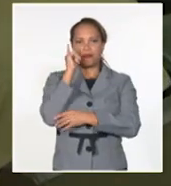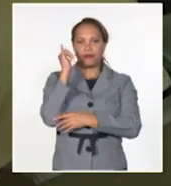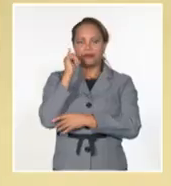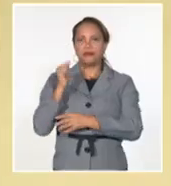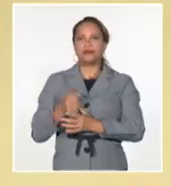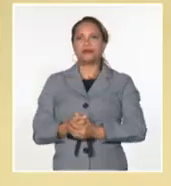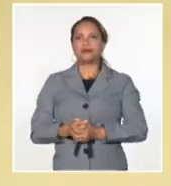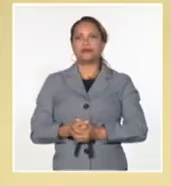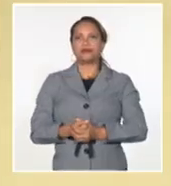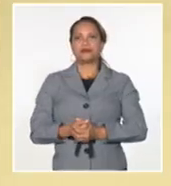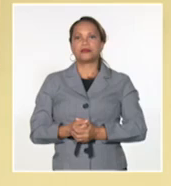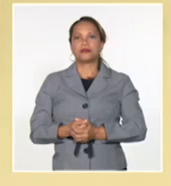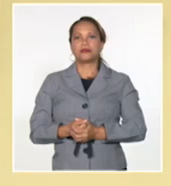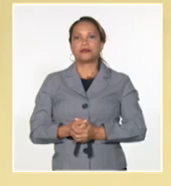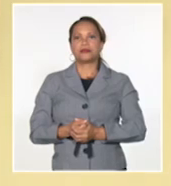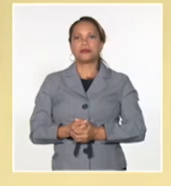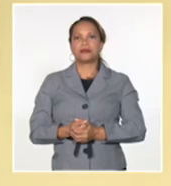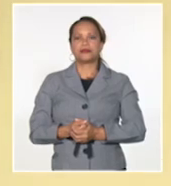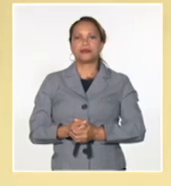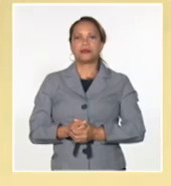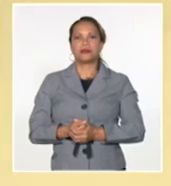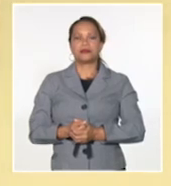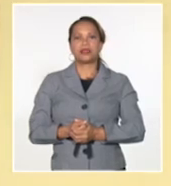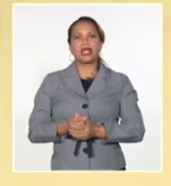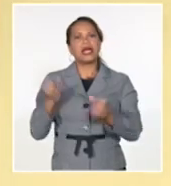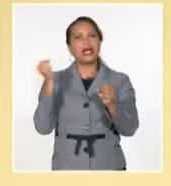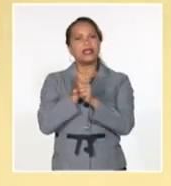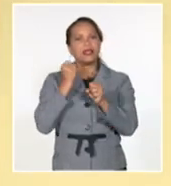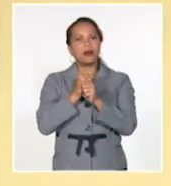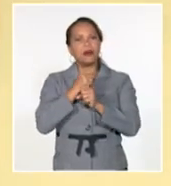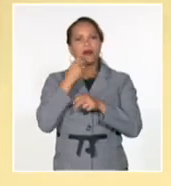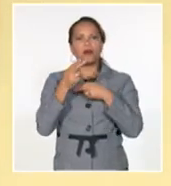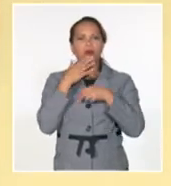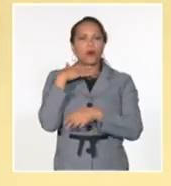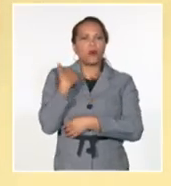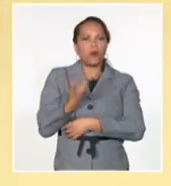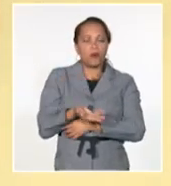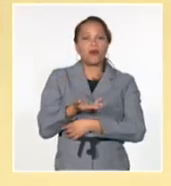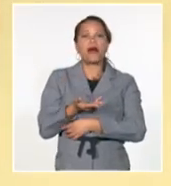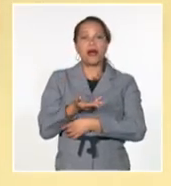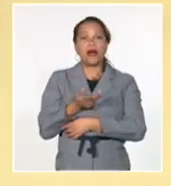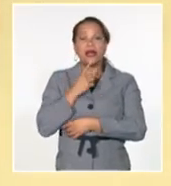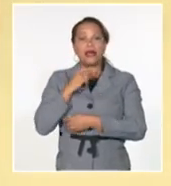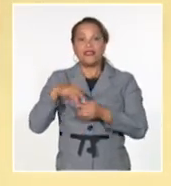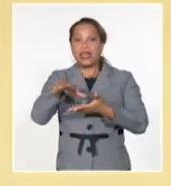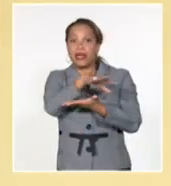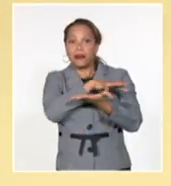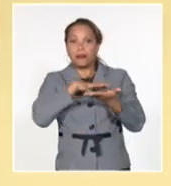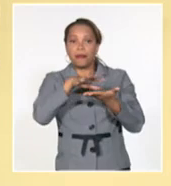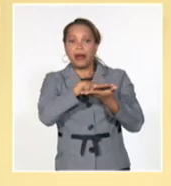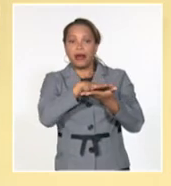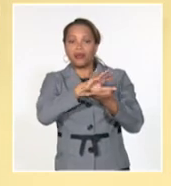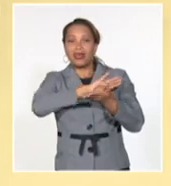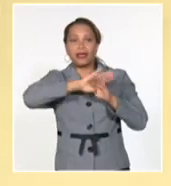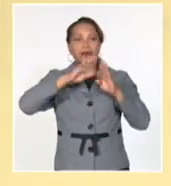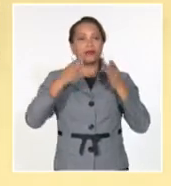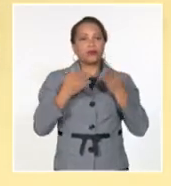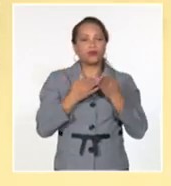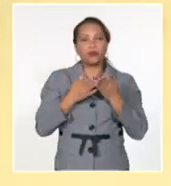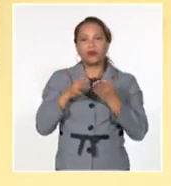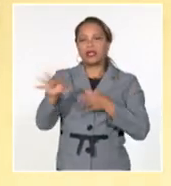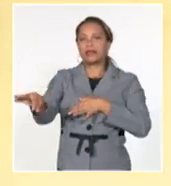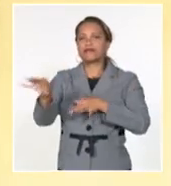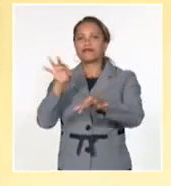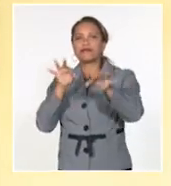precisamente a que desde el barrio, en toda esta selección de vulnerables,